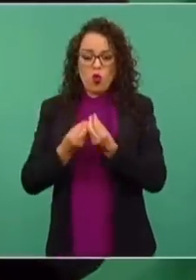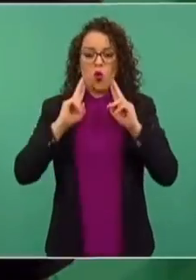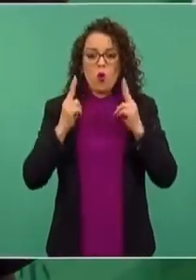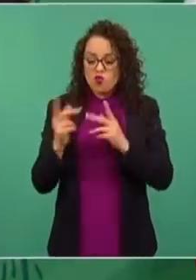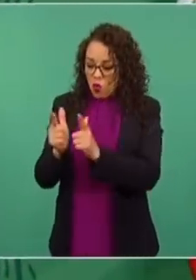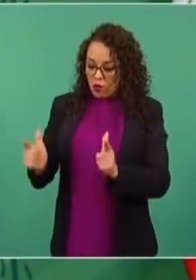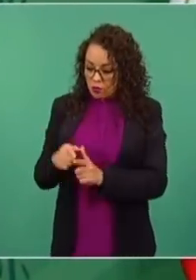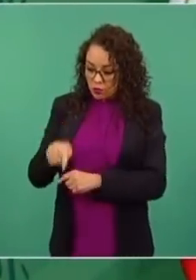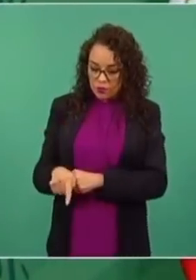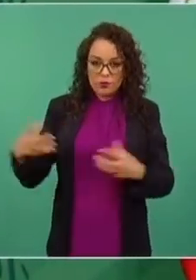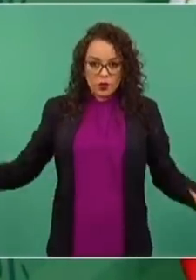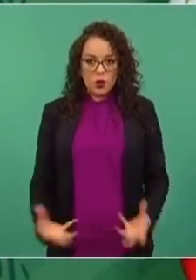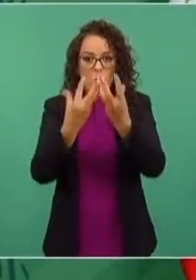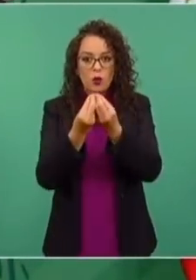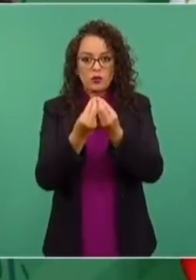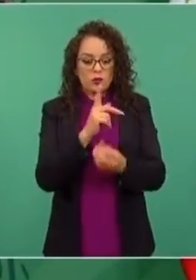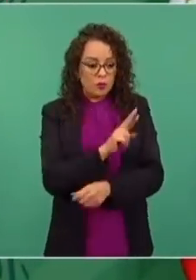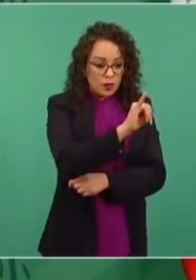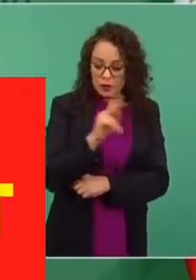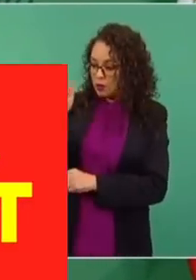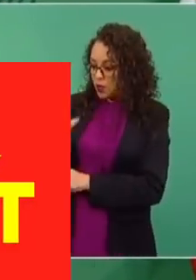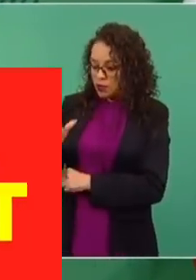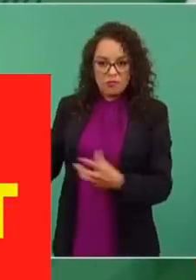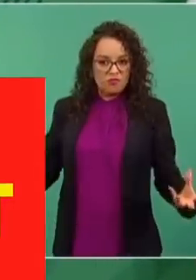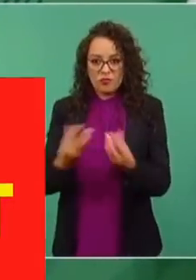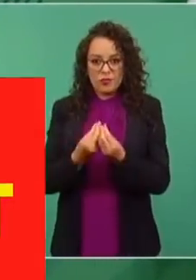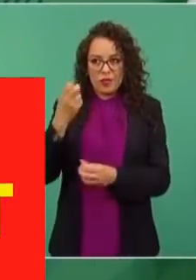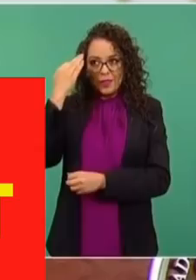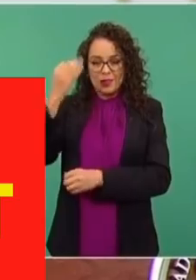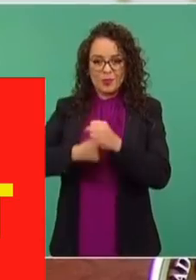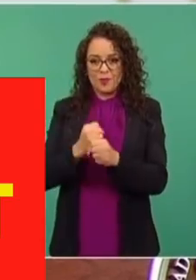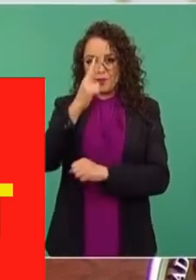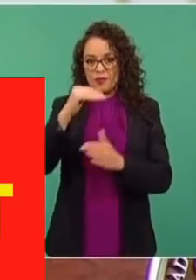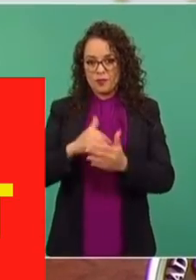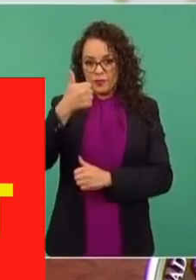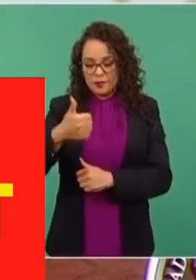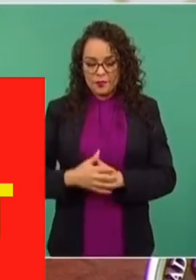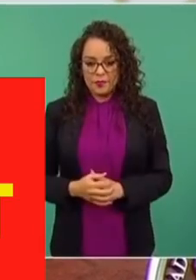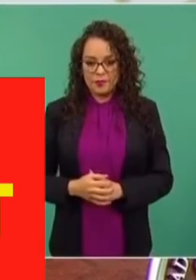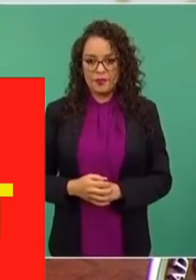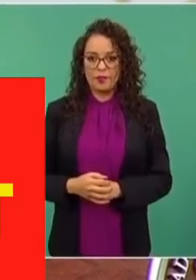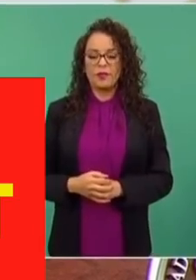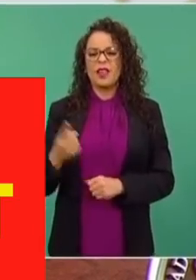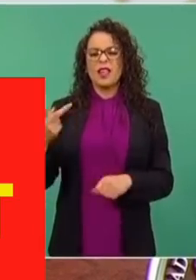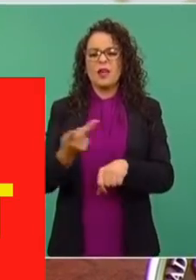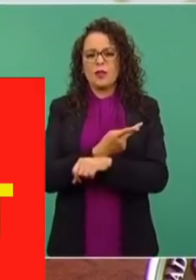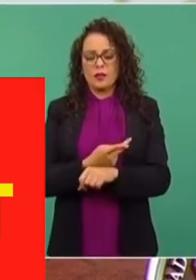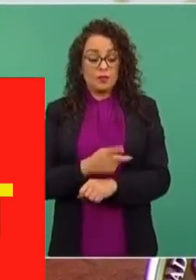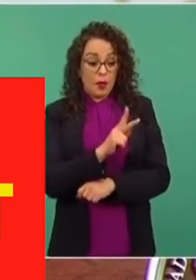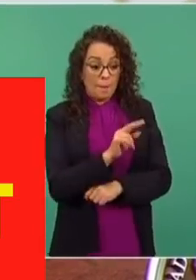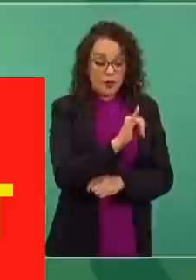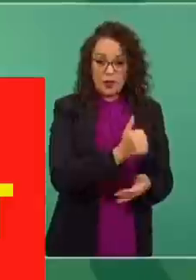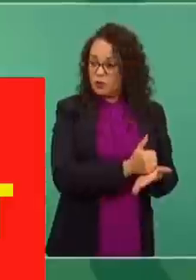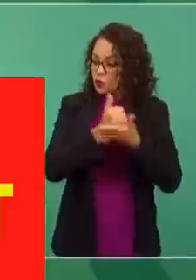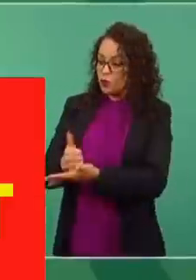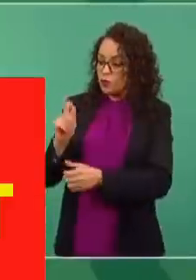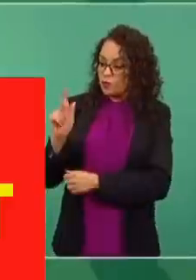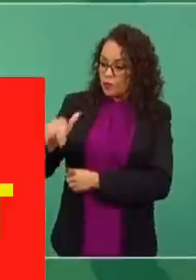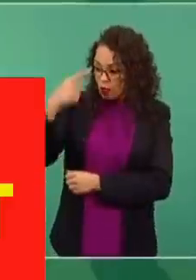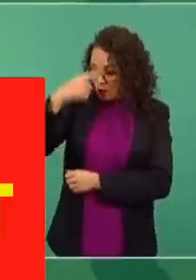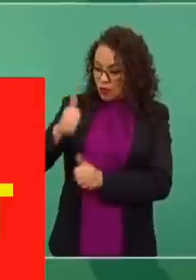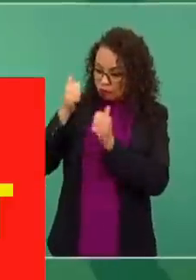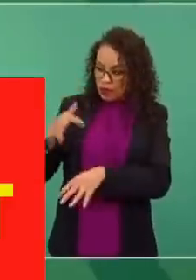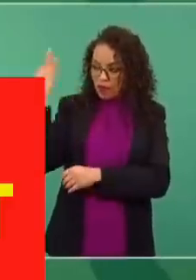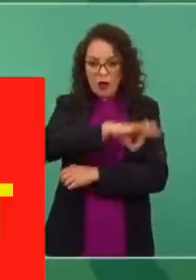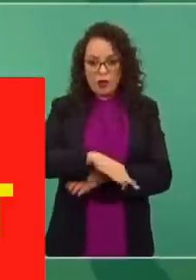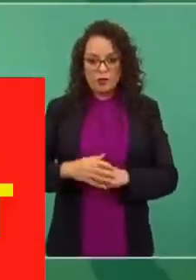PRI y PAN en el 2006. Y el PRI le ayudó al PAN en el fraude. Y